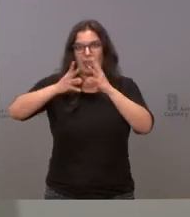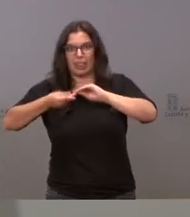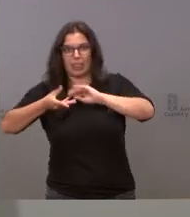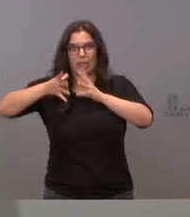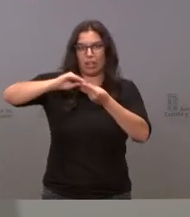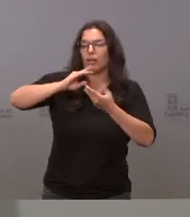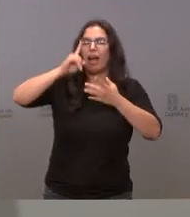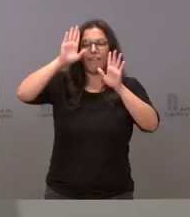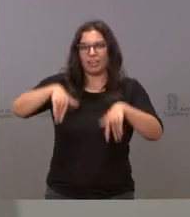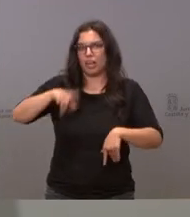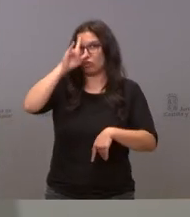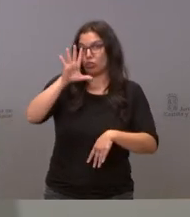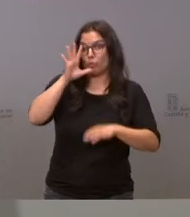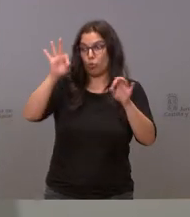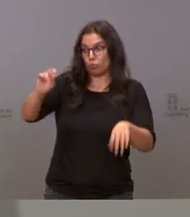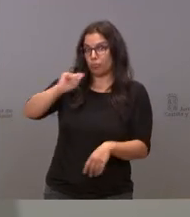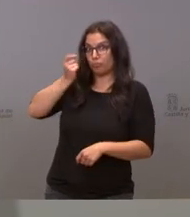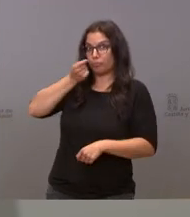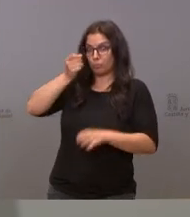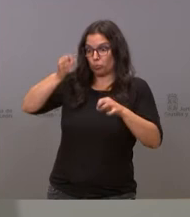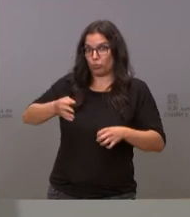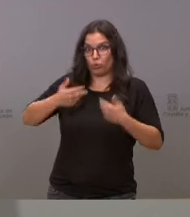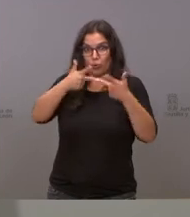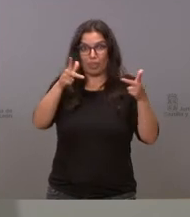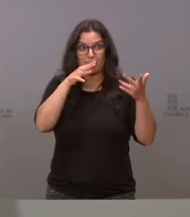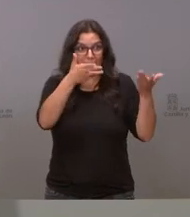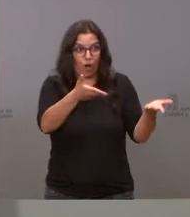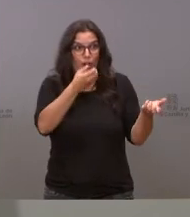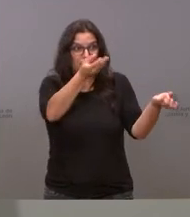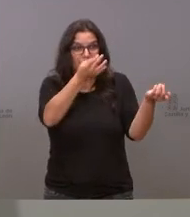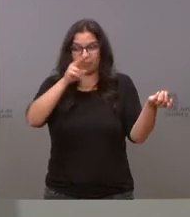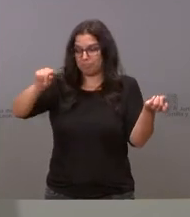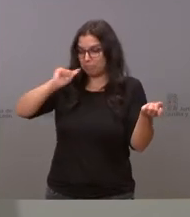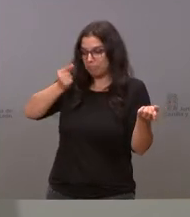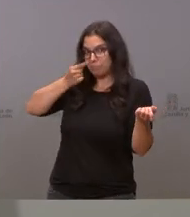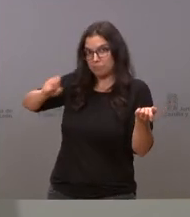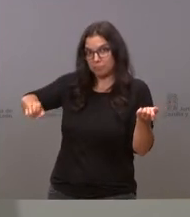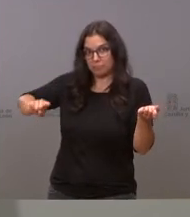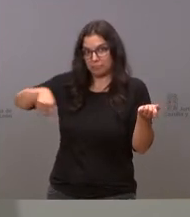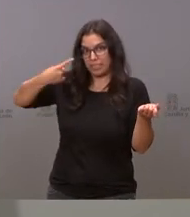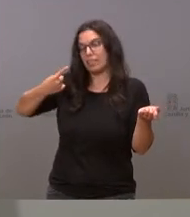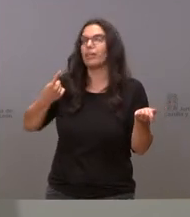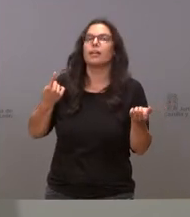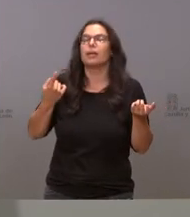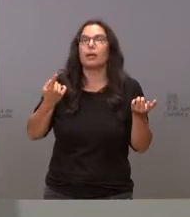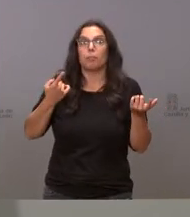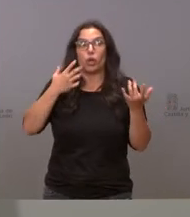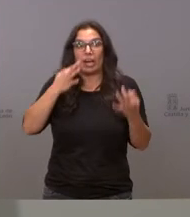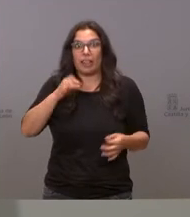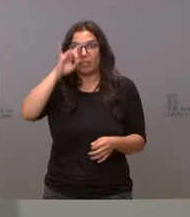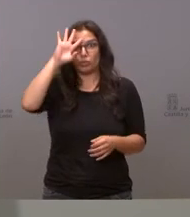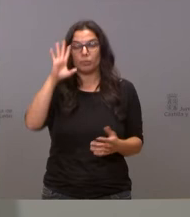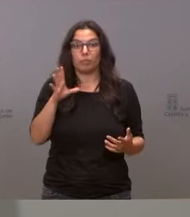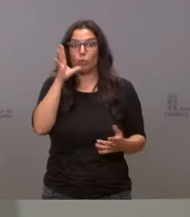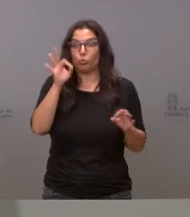quedar porque nos estamos enterando a la vez que damos esta rueda de prensa de cómo va a quedar exactamente esta norma lo cual no deja de ser sorprendente habiendo